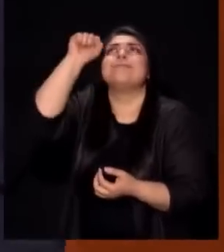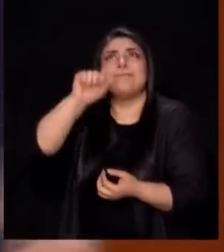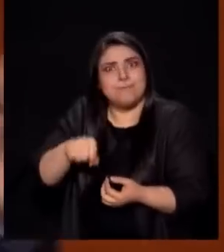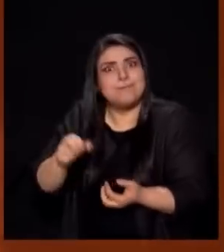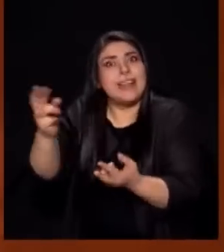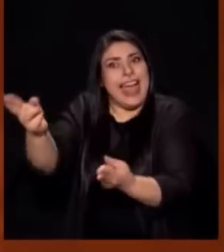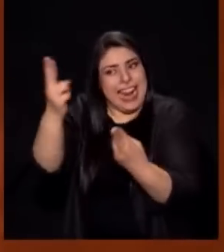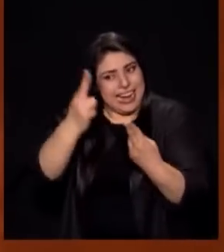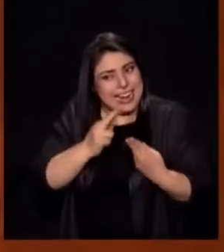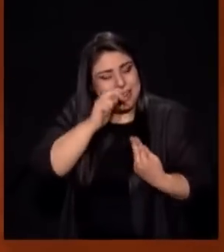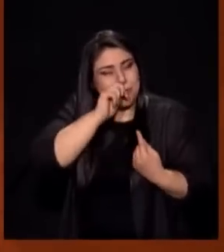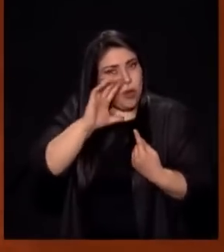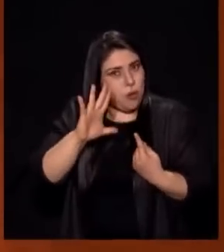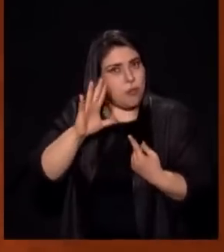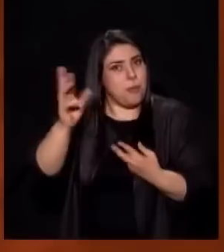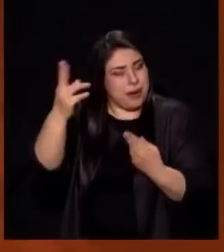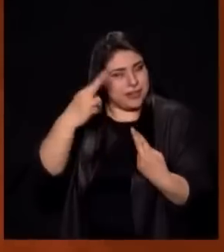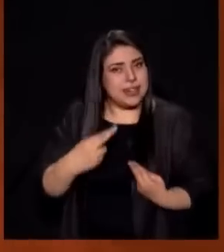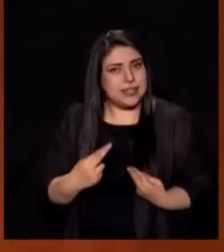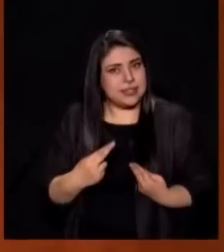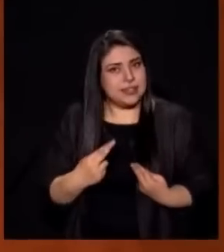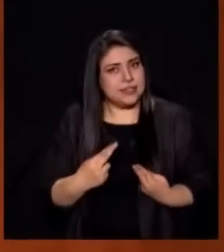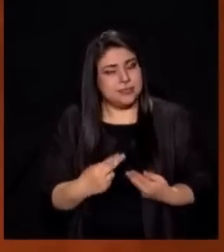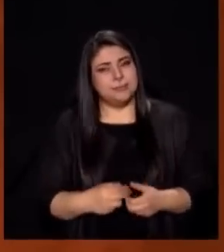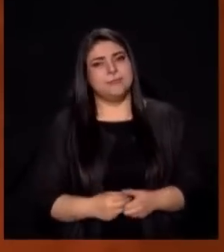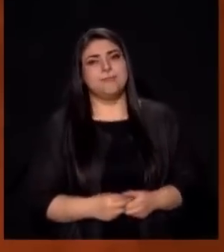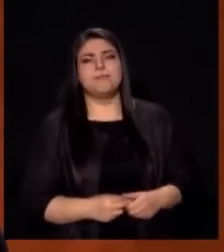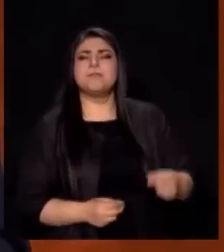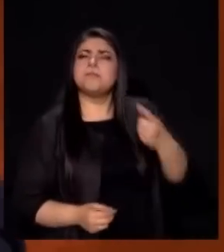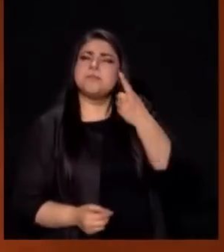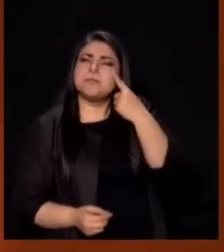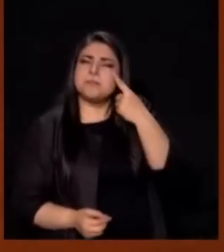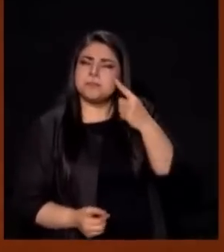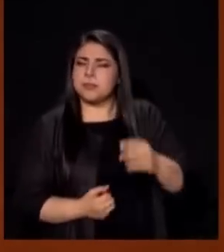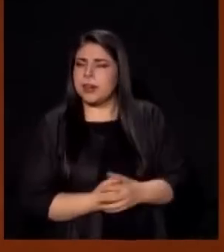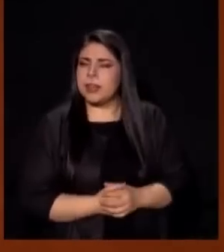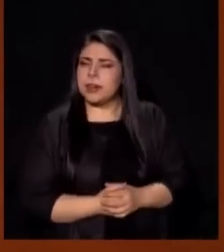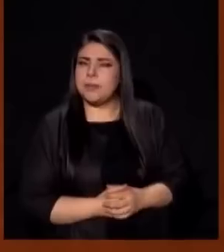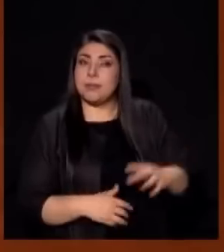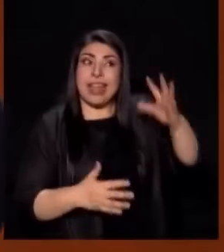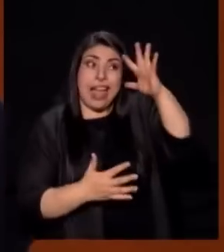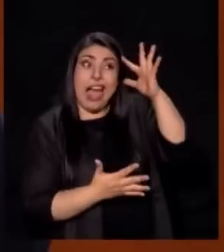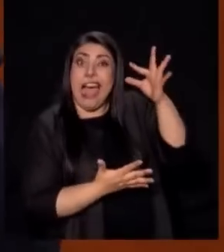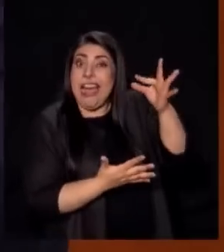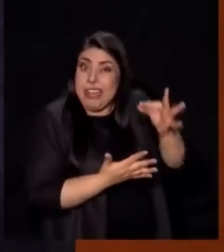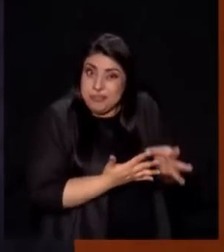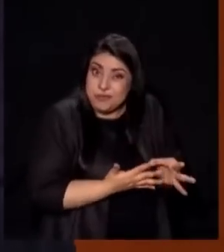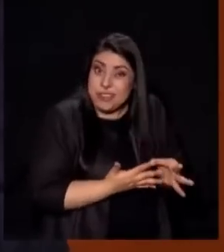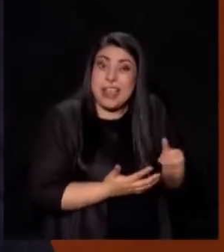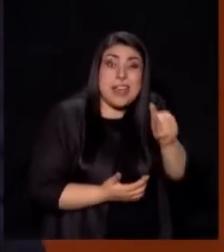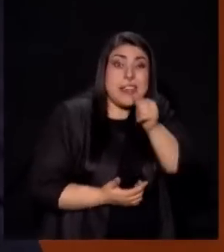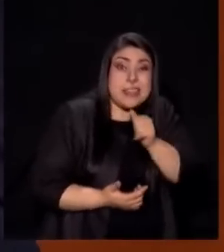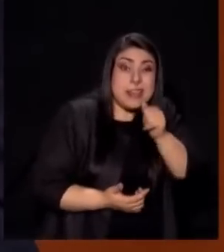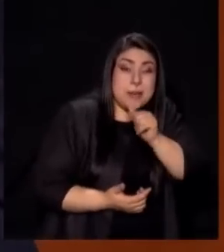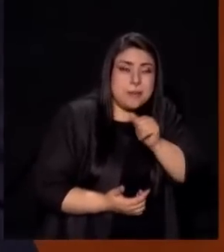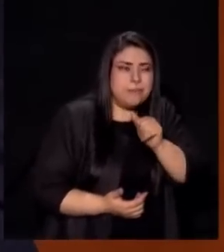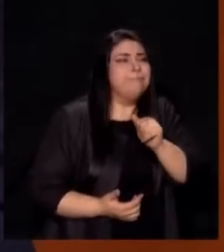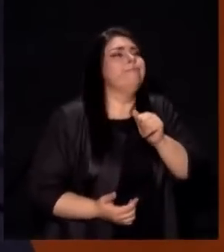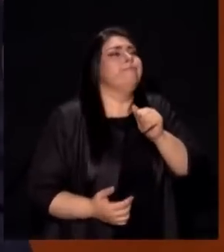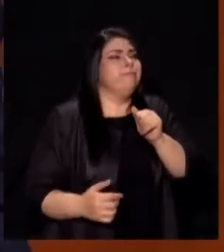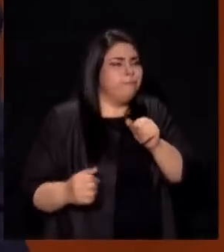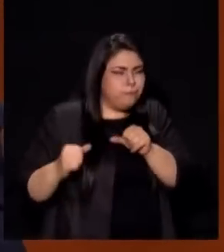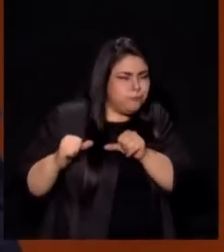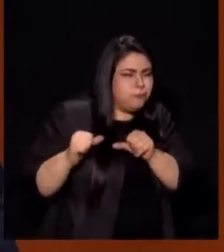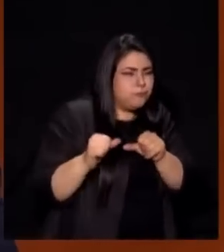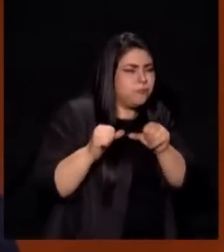Porque Hay dos Maneras De Verlo Con fe Y paciencia Recibo Esa Herencia De Promesas Y